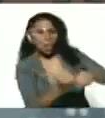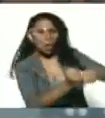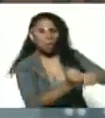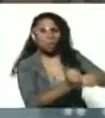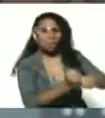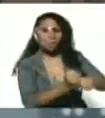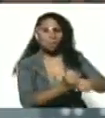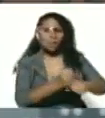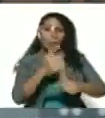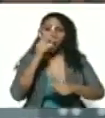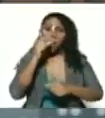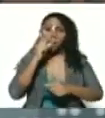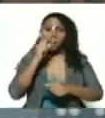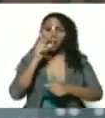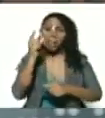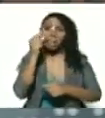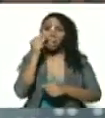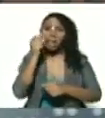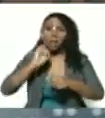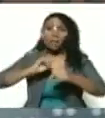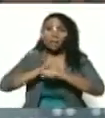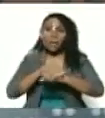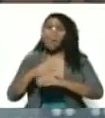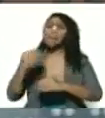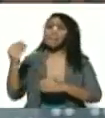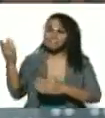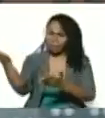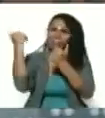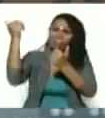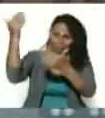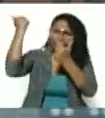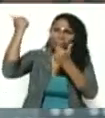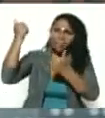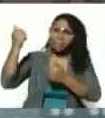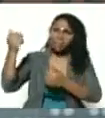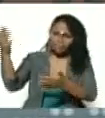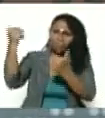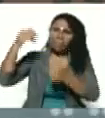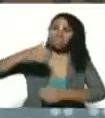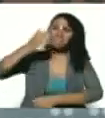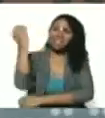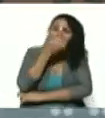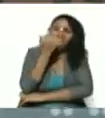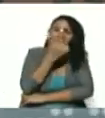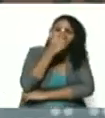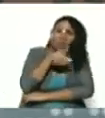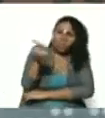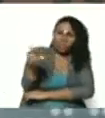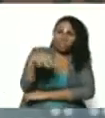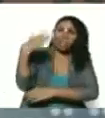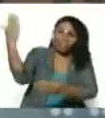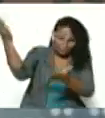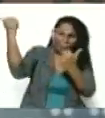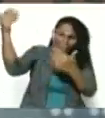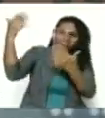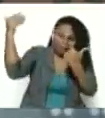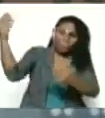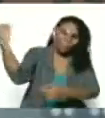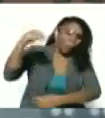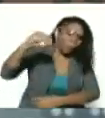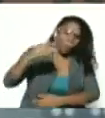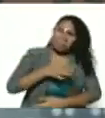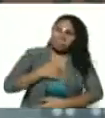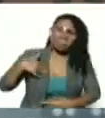Jorge Rodríguez le decía, pégame más duro. Y se reía de ellos. Pega más duro si quieres.